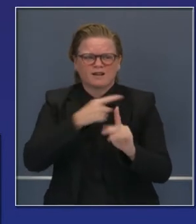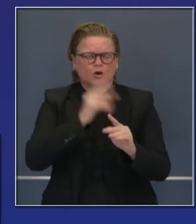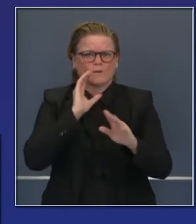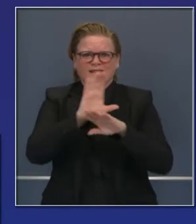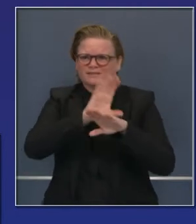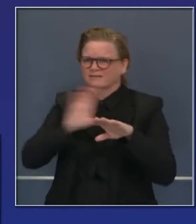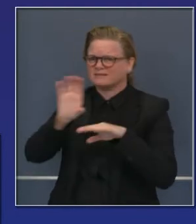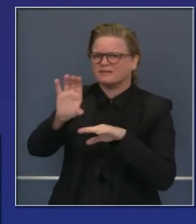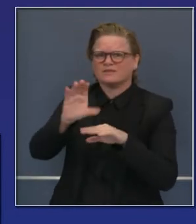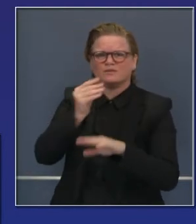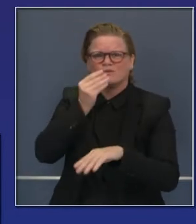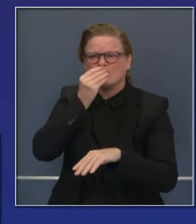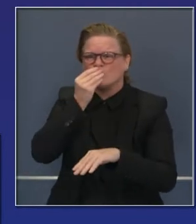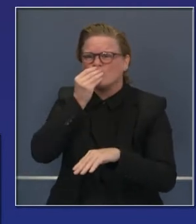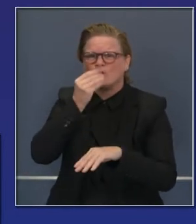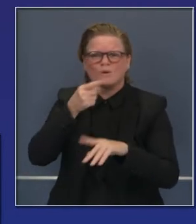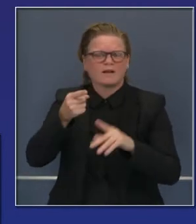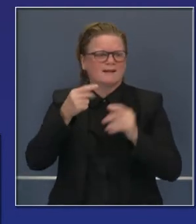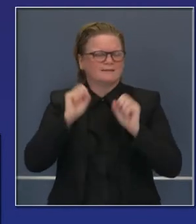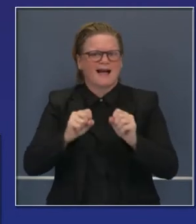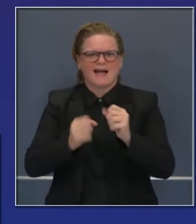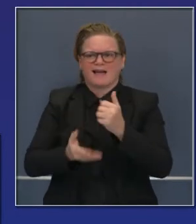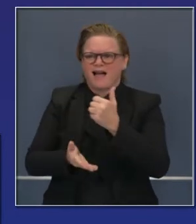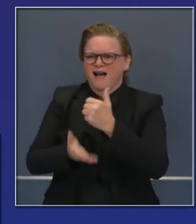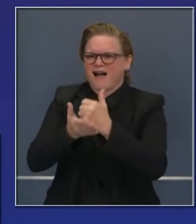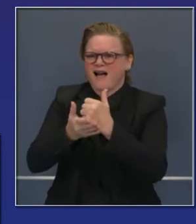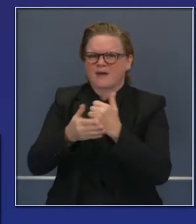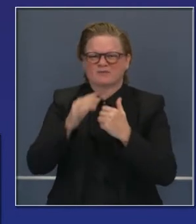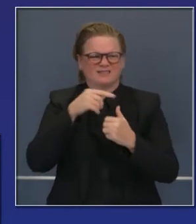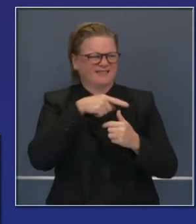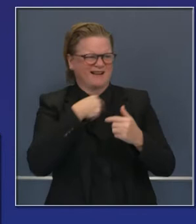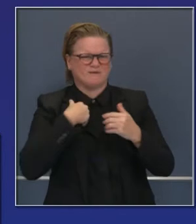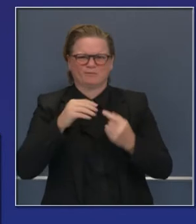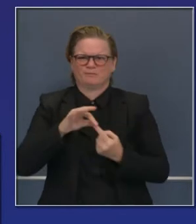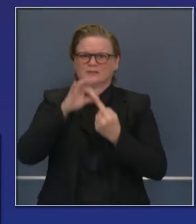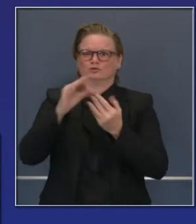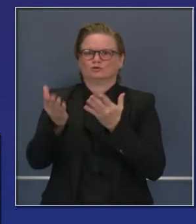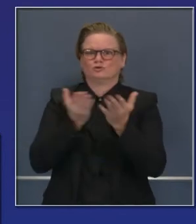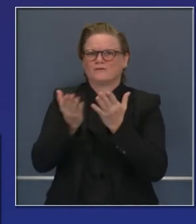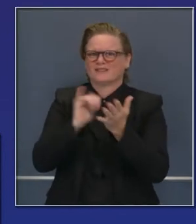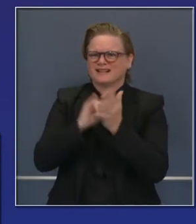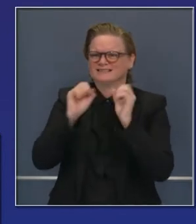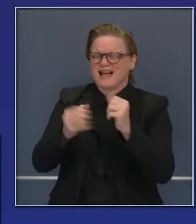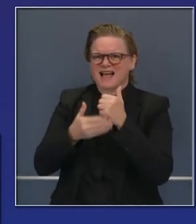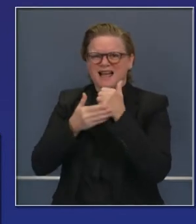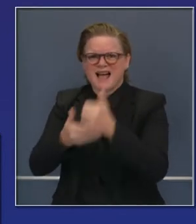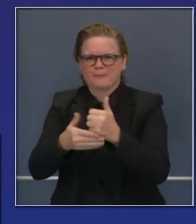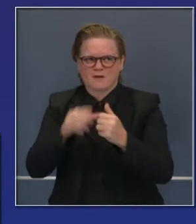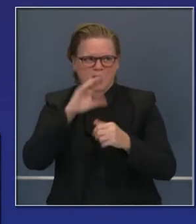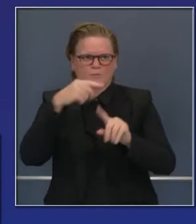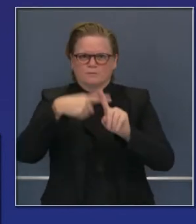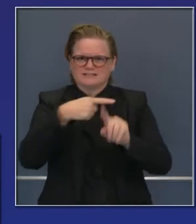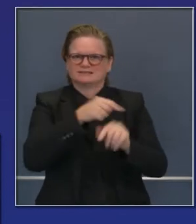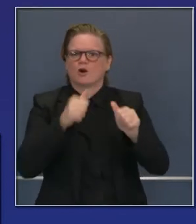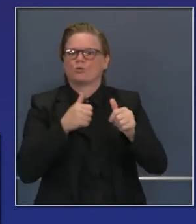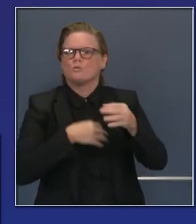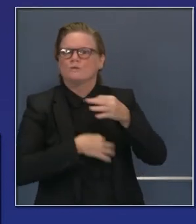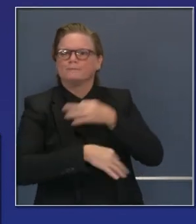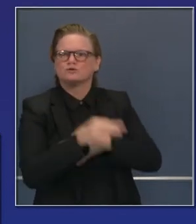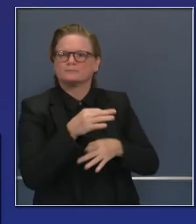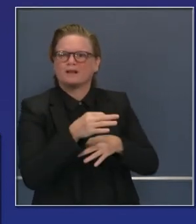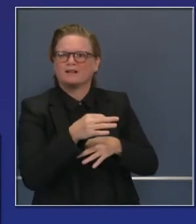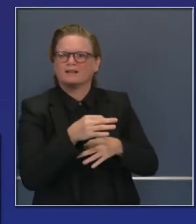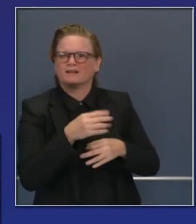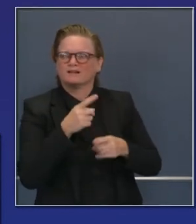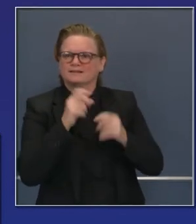pago por proporcionar esas comidas a través del programa, a través de los reembolsos del programa. Trabajando con FEMA y el Estado